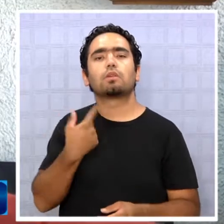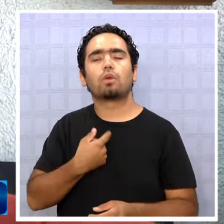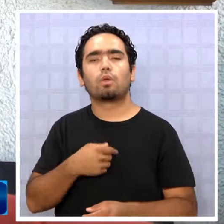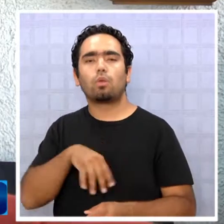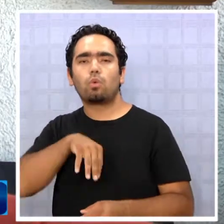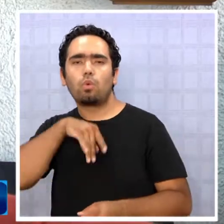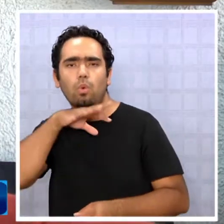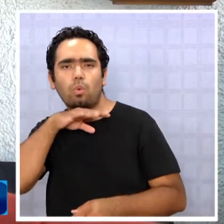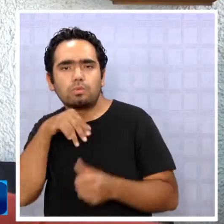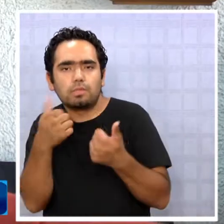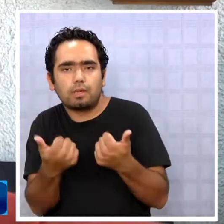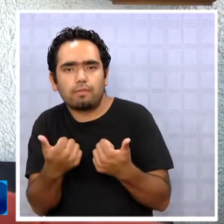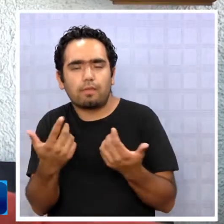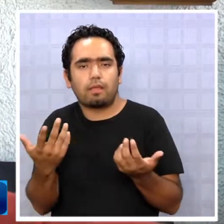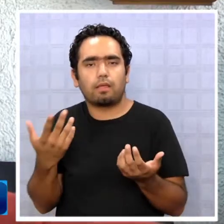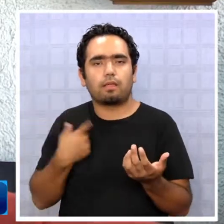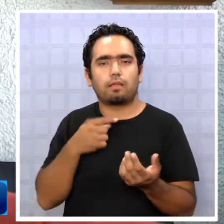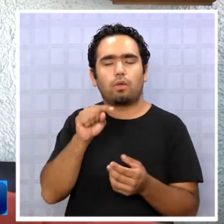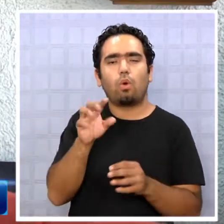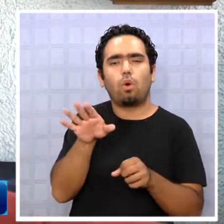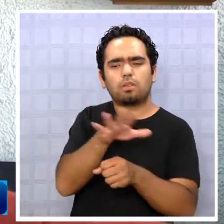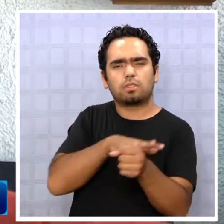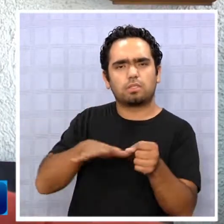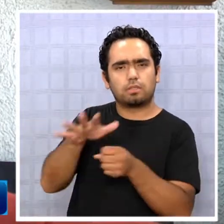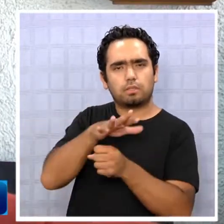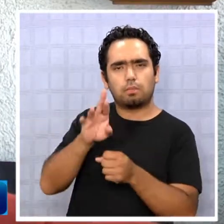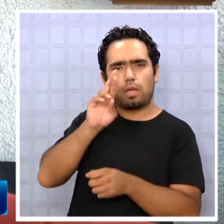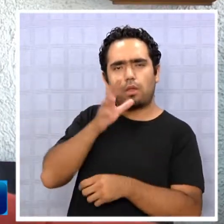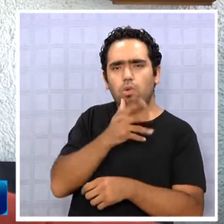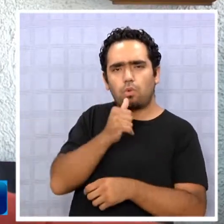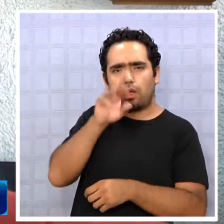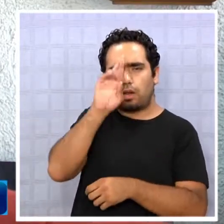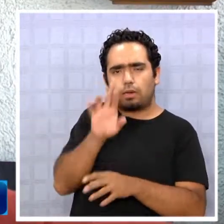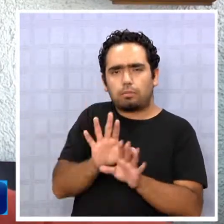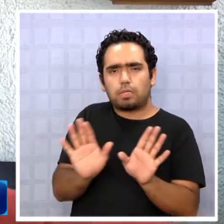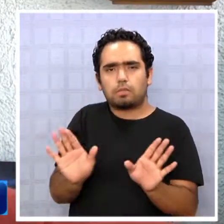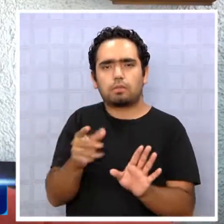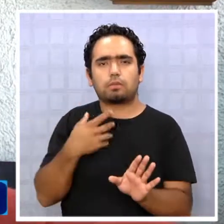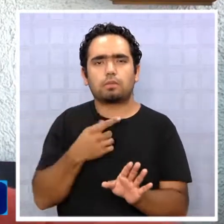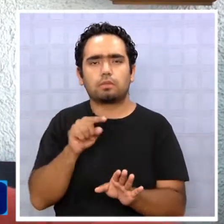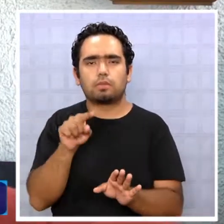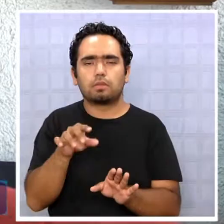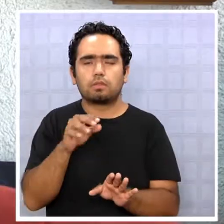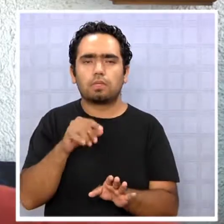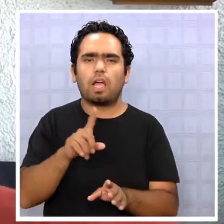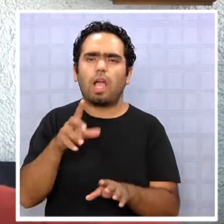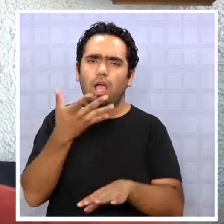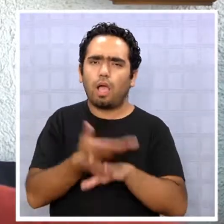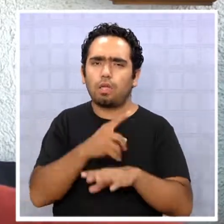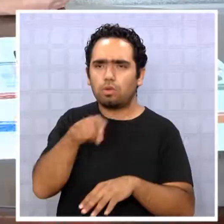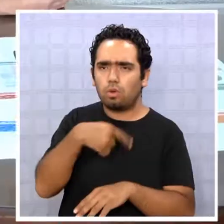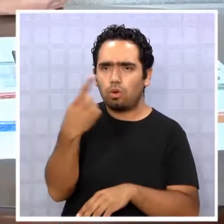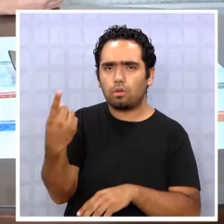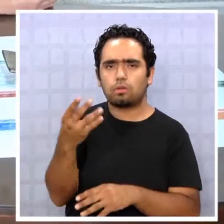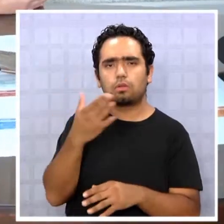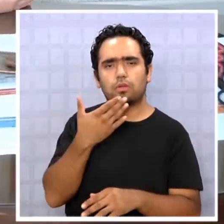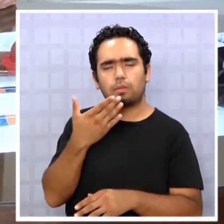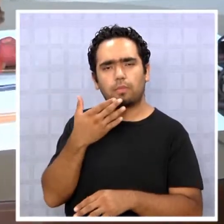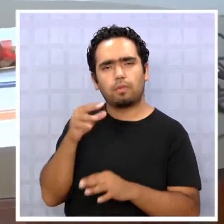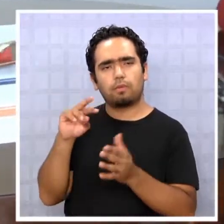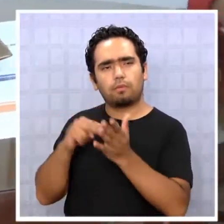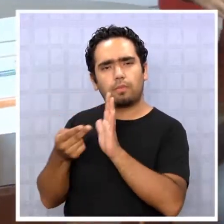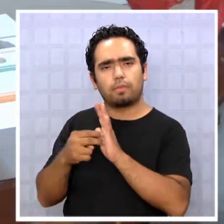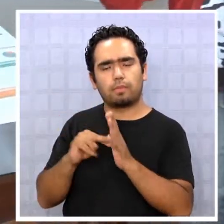indebido o no respetas los sistemas o los horarios de recolección son demasiado extensos. Hay otros factores. Desde